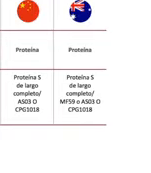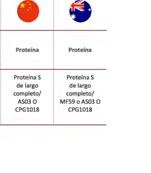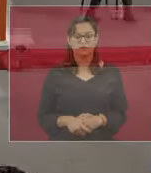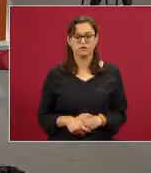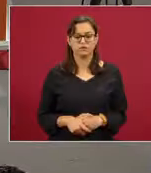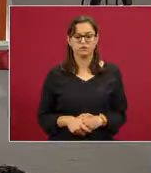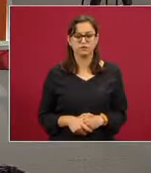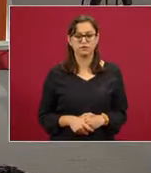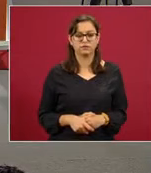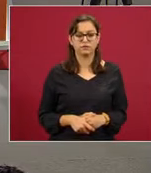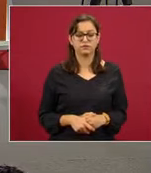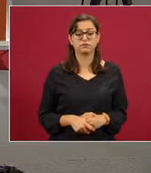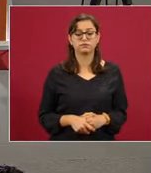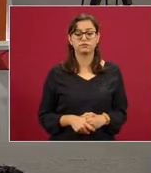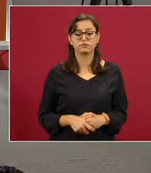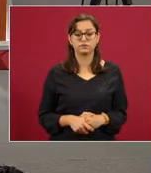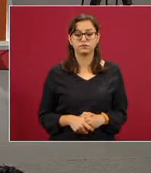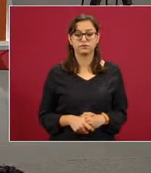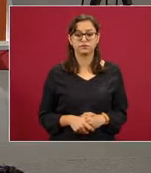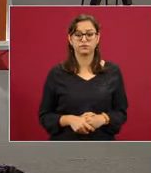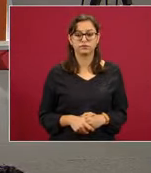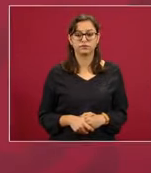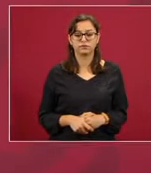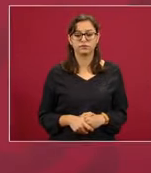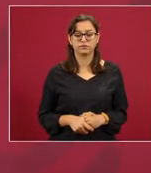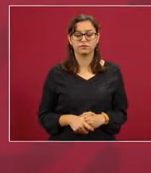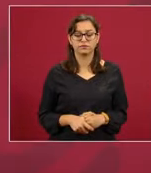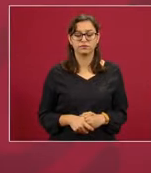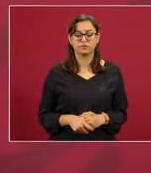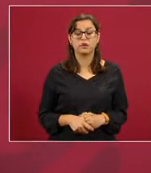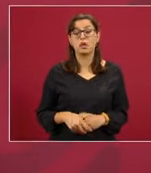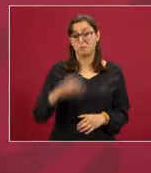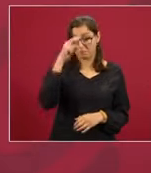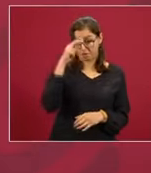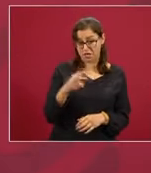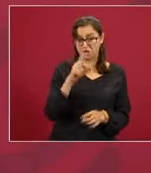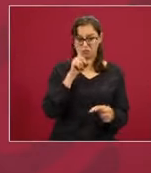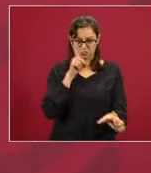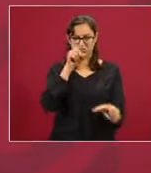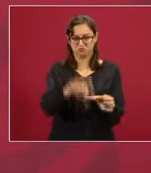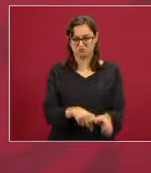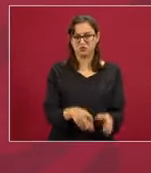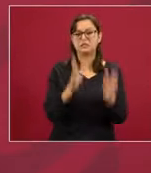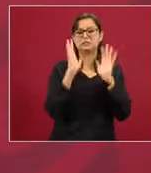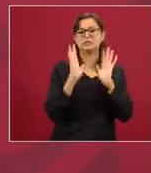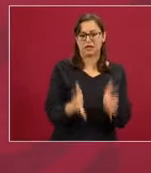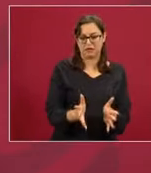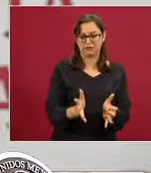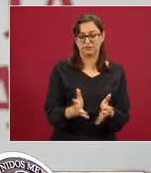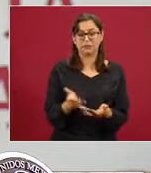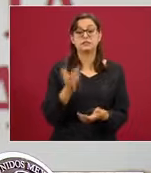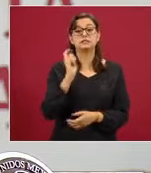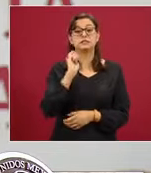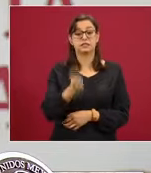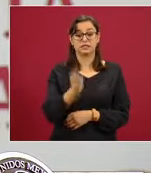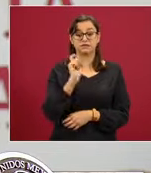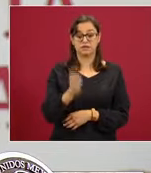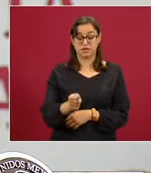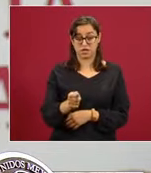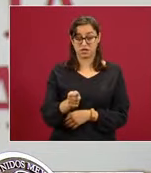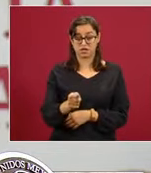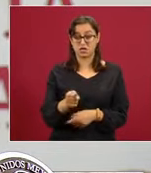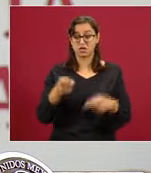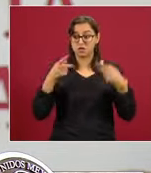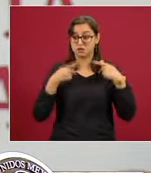México está entonces ya participando en esta iniciativa y que se tiene hasta el 20 por ciento del total